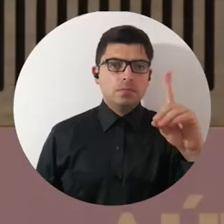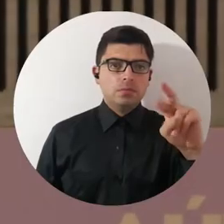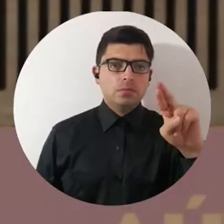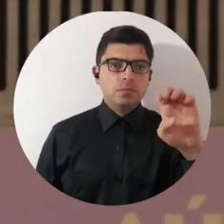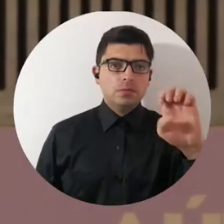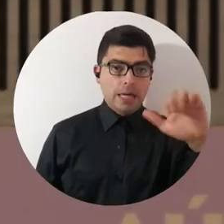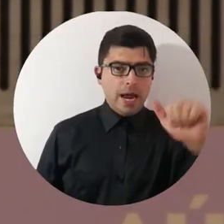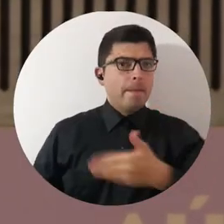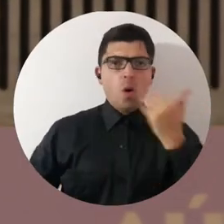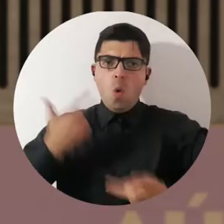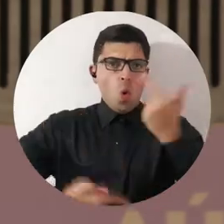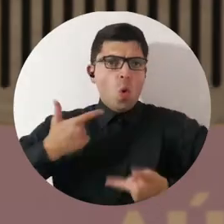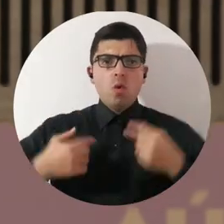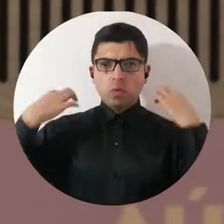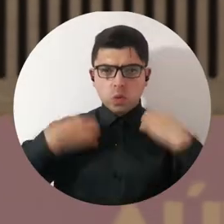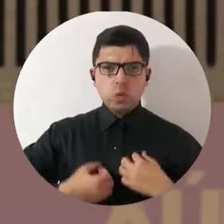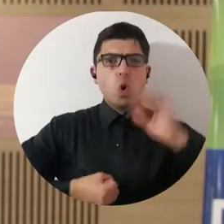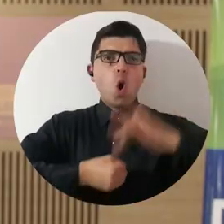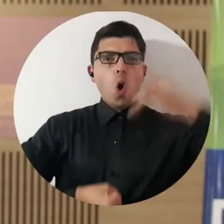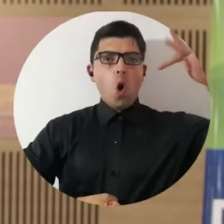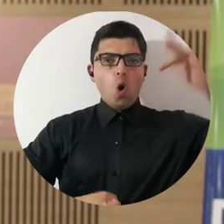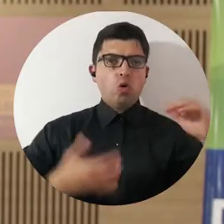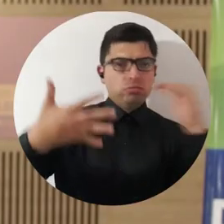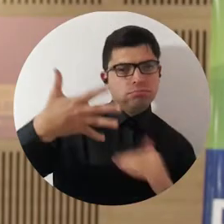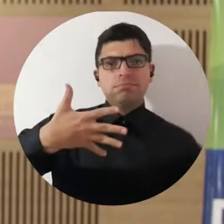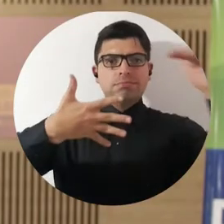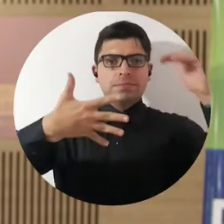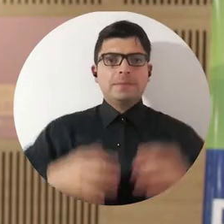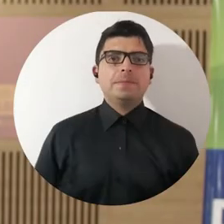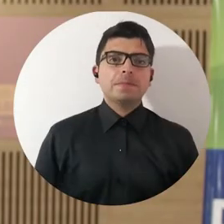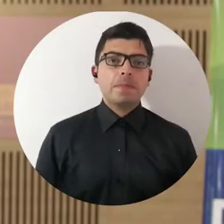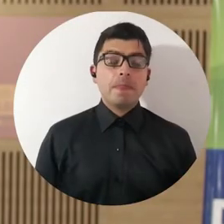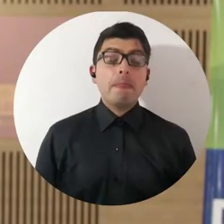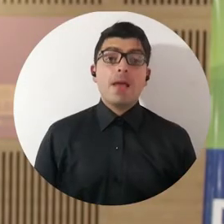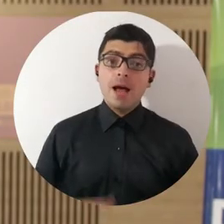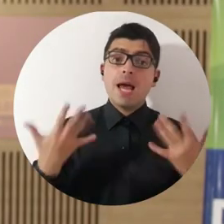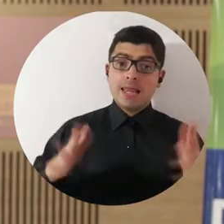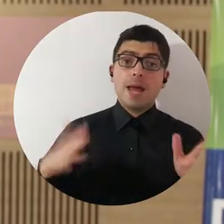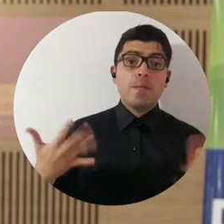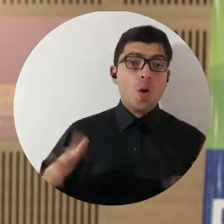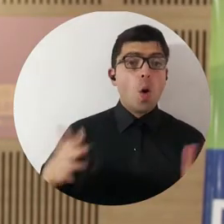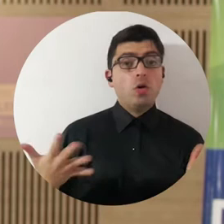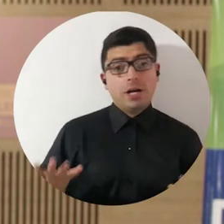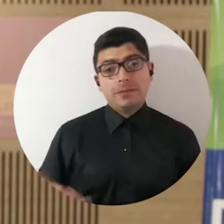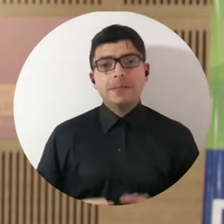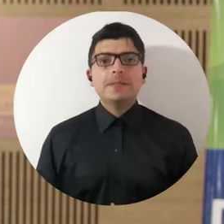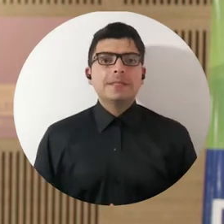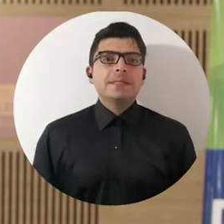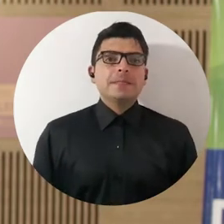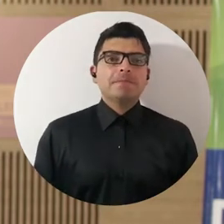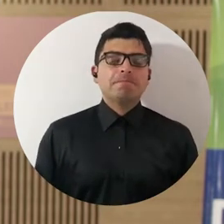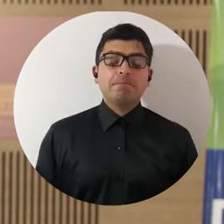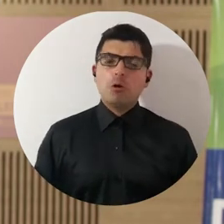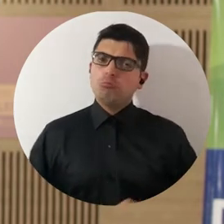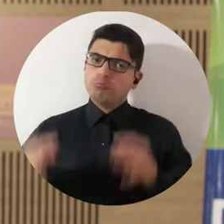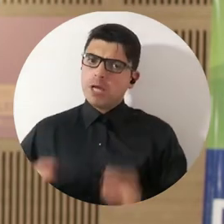se colgó la presea dorada en la categoría avanzada. Bueno, muy nerviosa porque los nervios amas se quitan y segura porque he